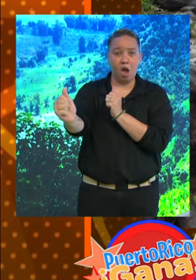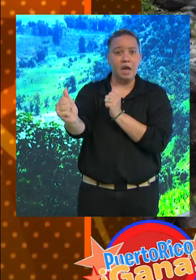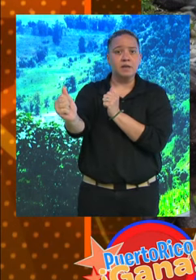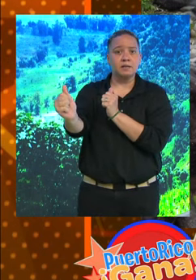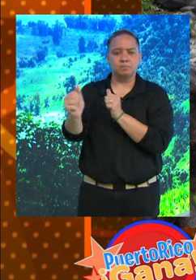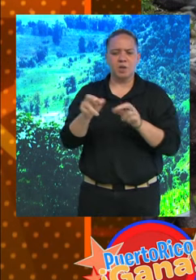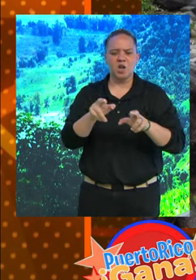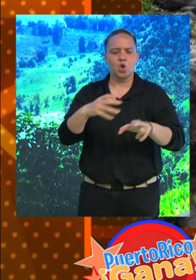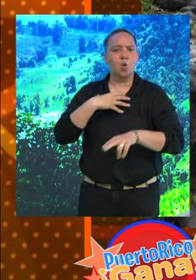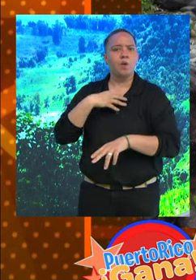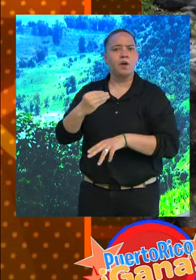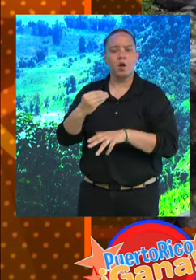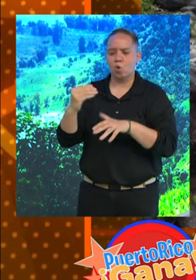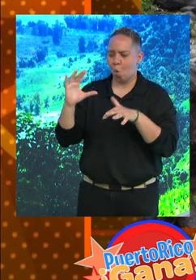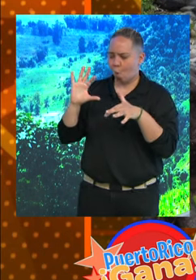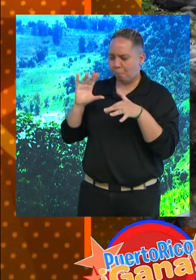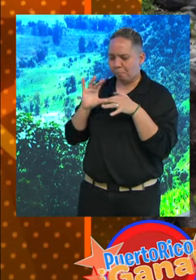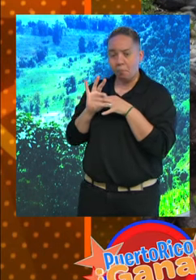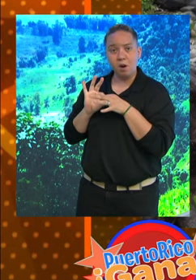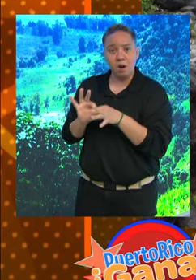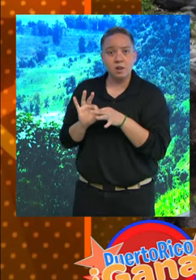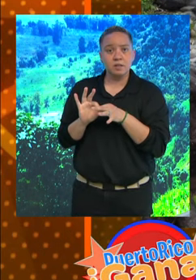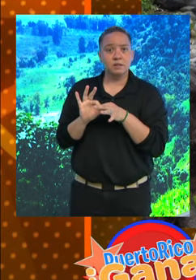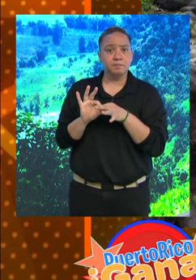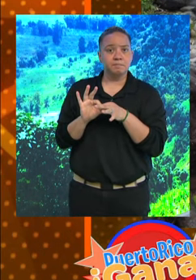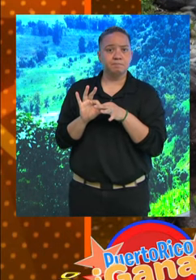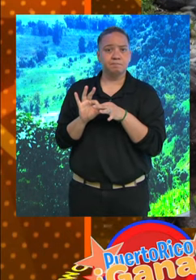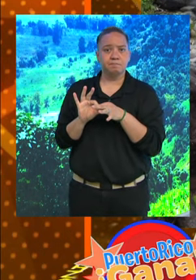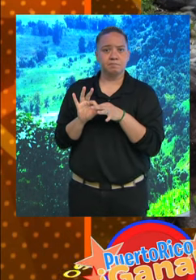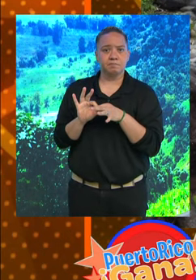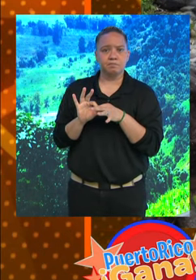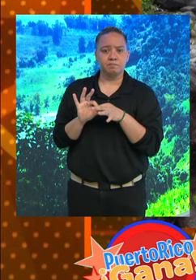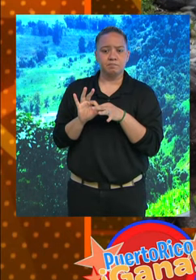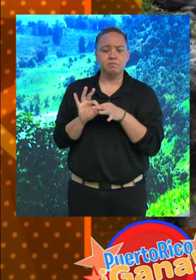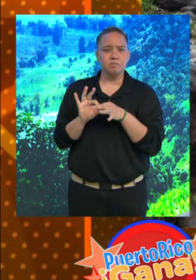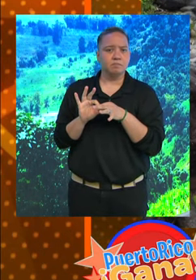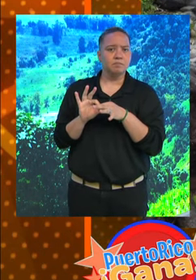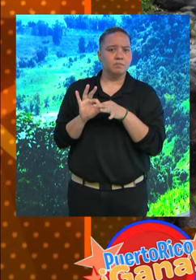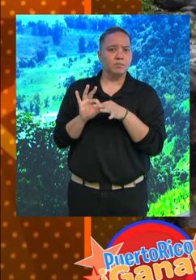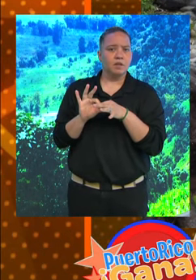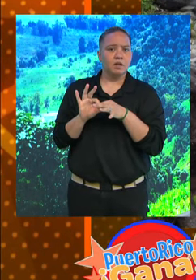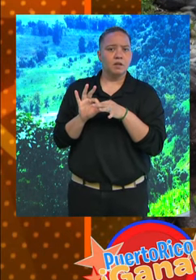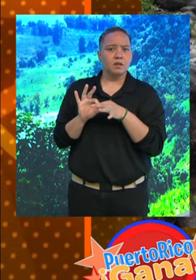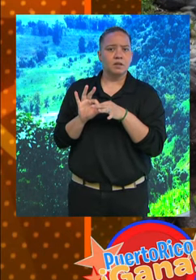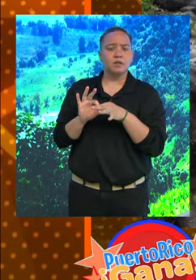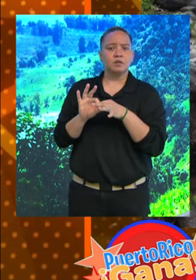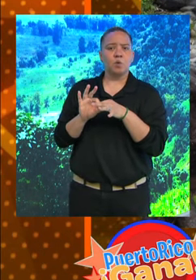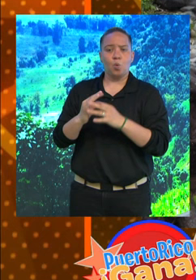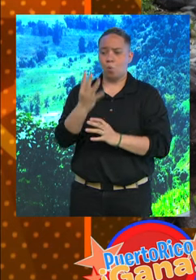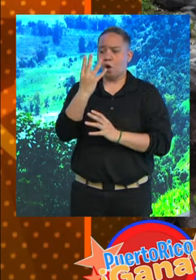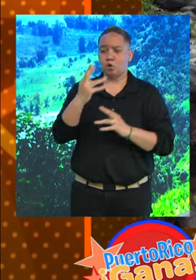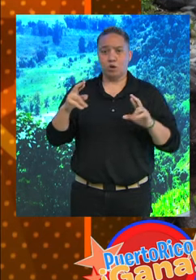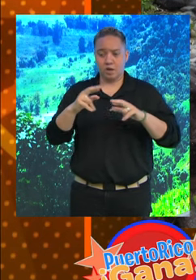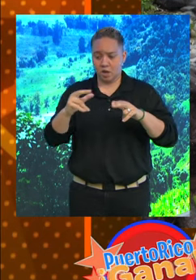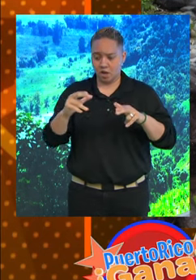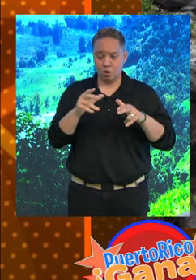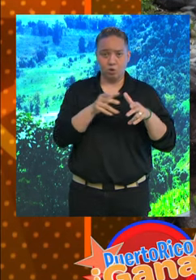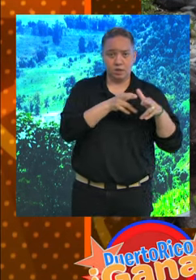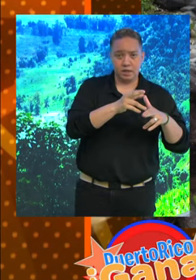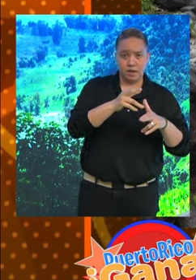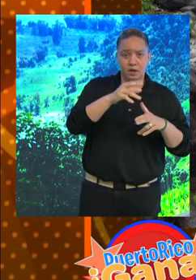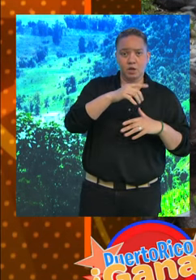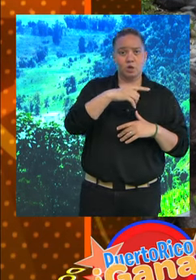el Río Blanco, donde se unen el Río Hippie, donde estamos ahí ubicados en el Río Blanco, se unen cuatro ríos a él, que es el Río